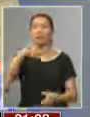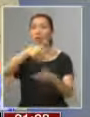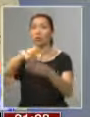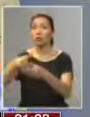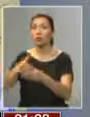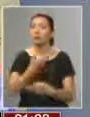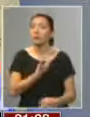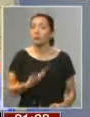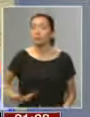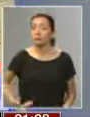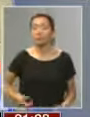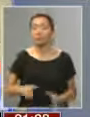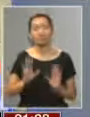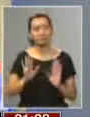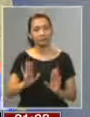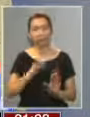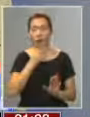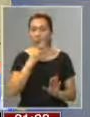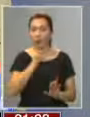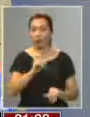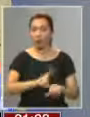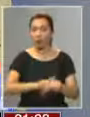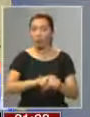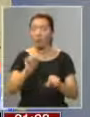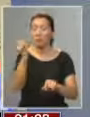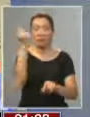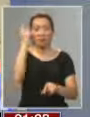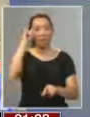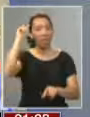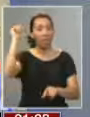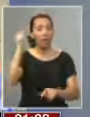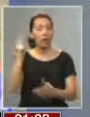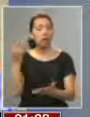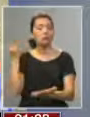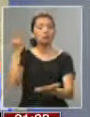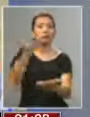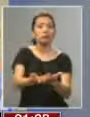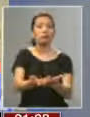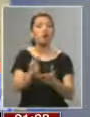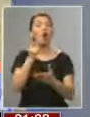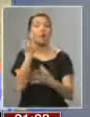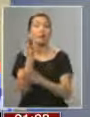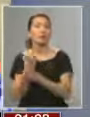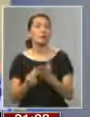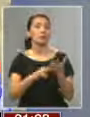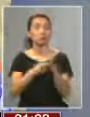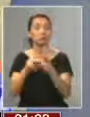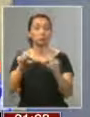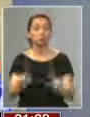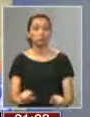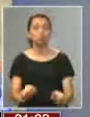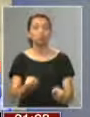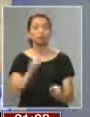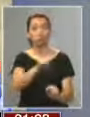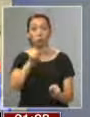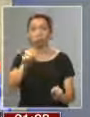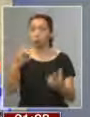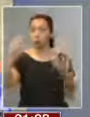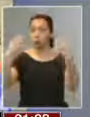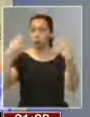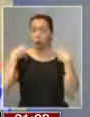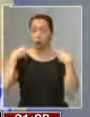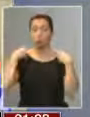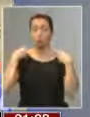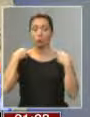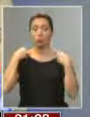yo he dicho que el tiempo principal es de ideas, de propuestas. ¿Cómo salimos de esta crisis? Señor, ustedes los que han sido responsables